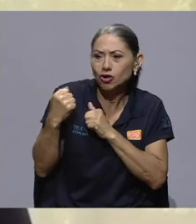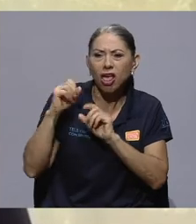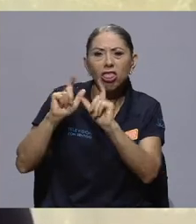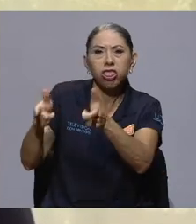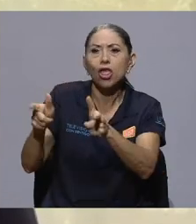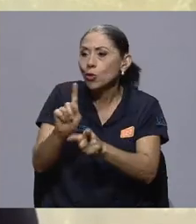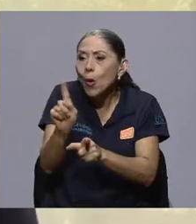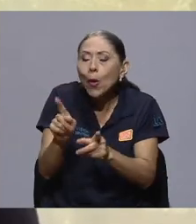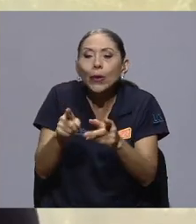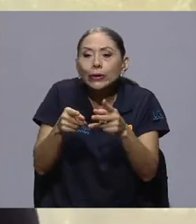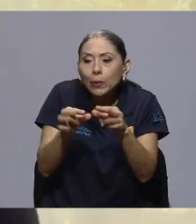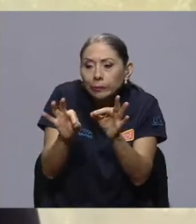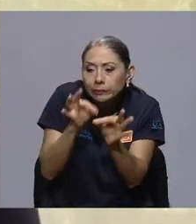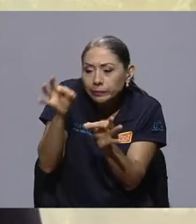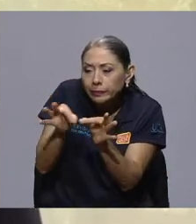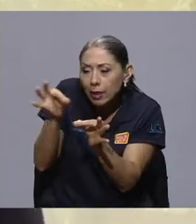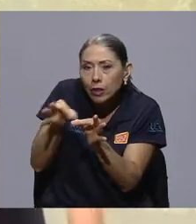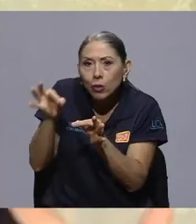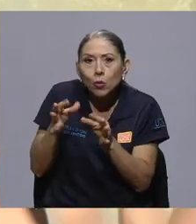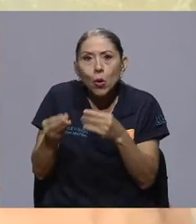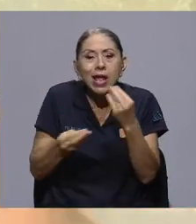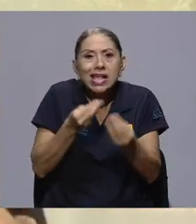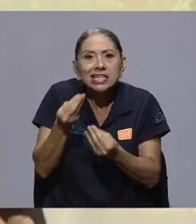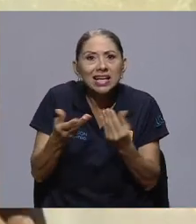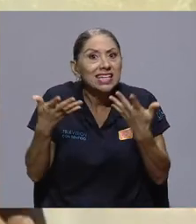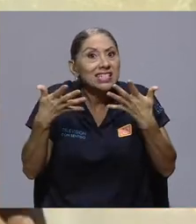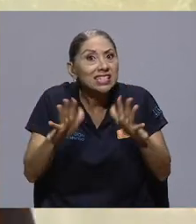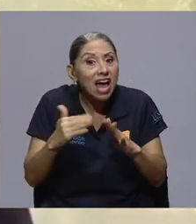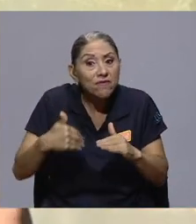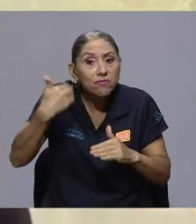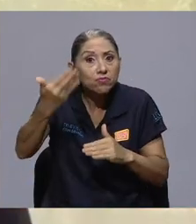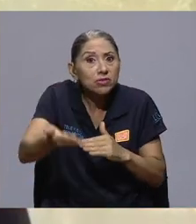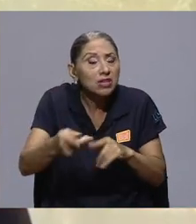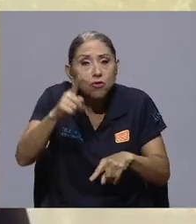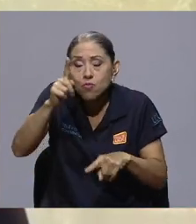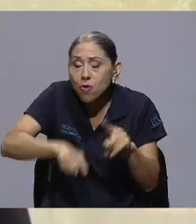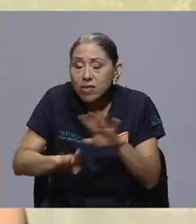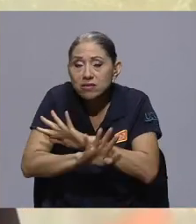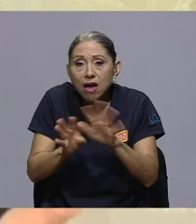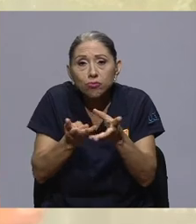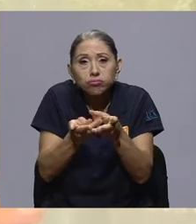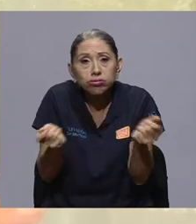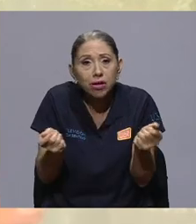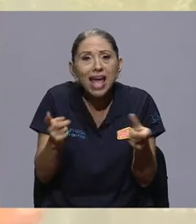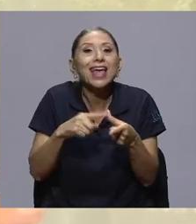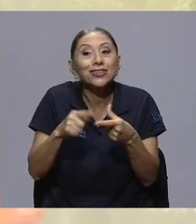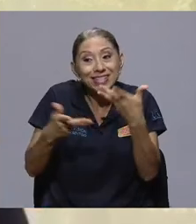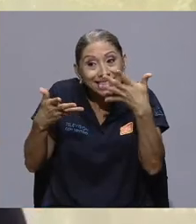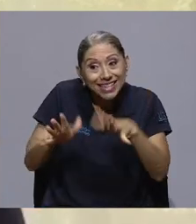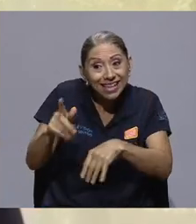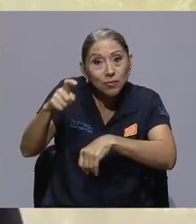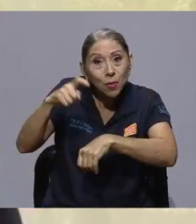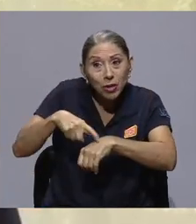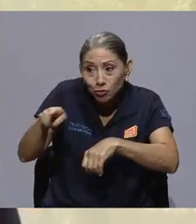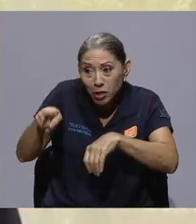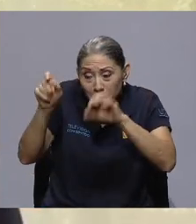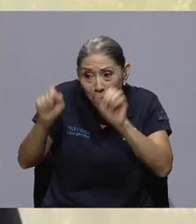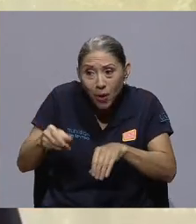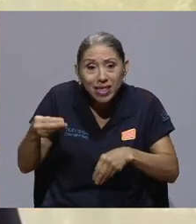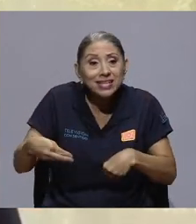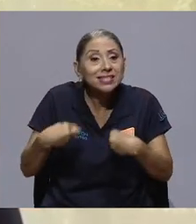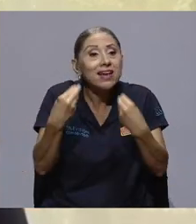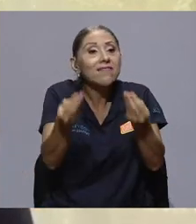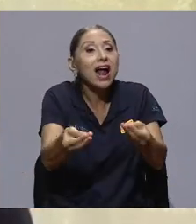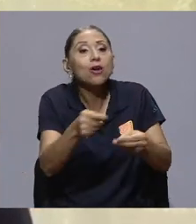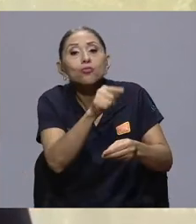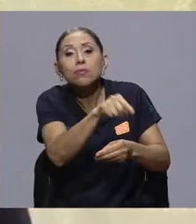puede hacer más con eso porque tal vez ya no hay forma personalmente de transformarlo, llévelo a estos 400 puntos que